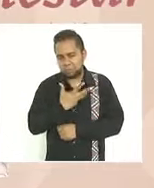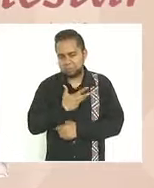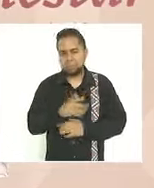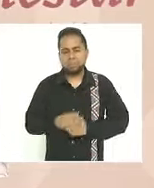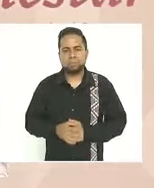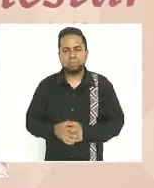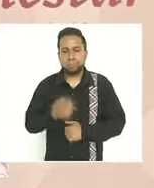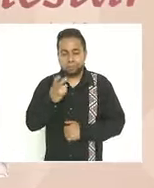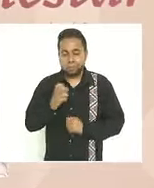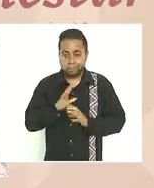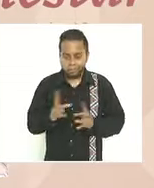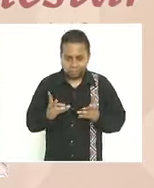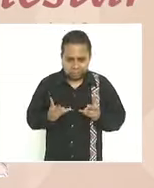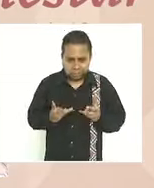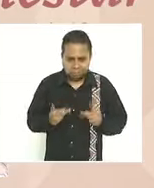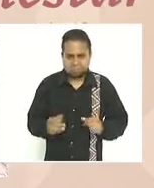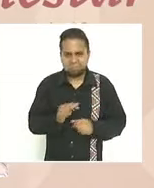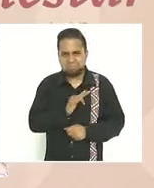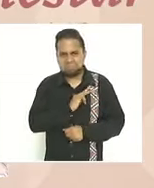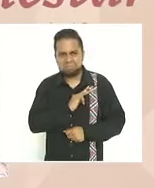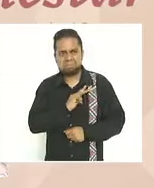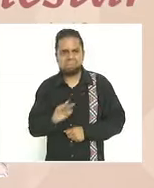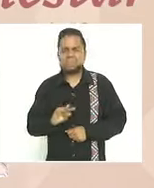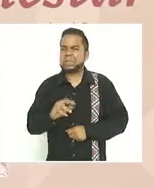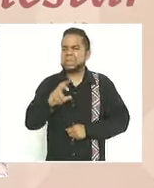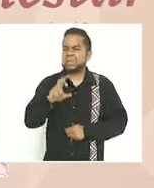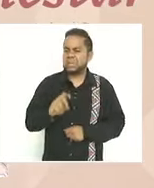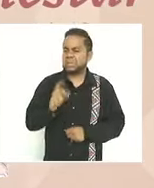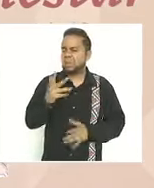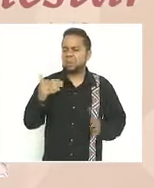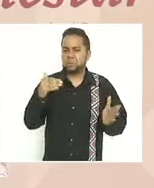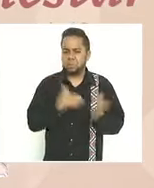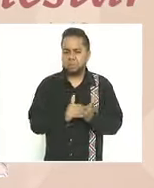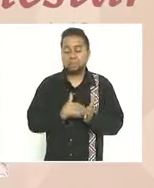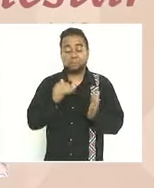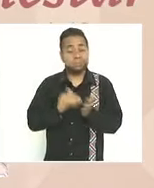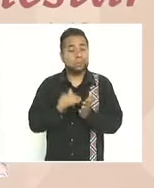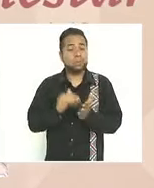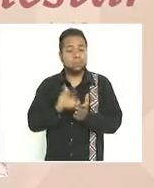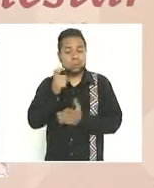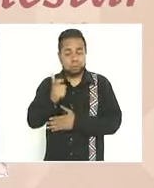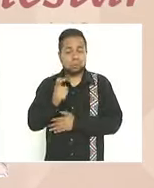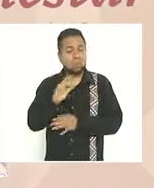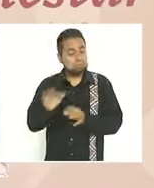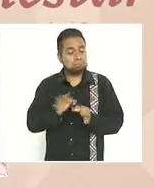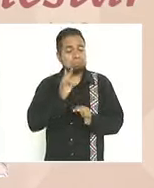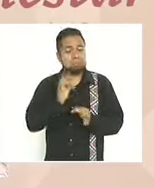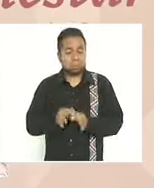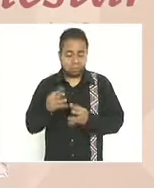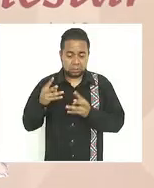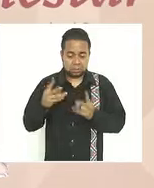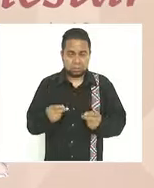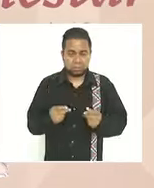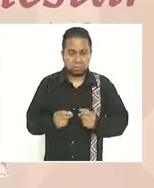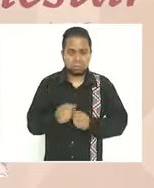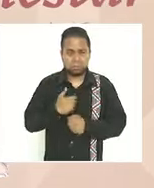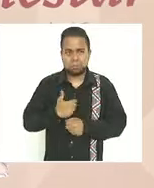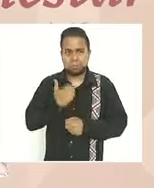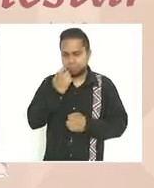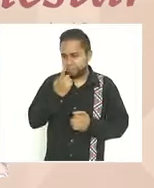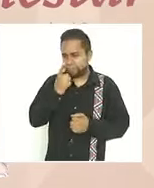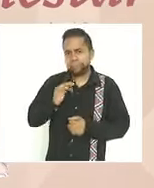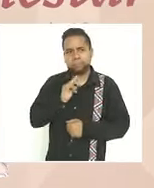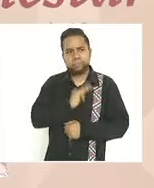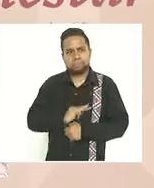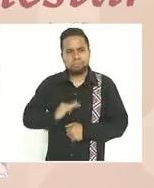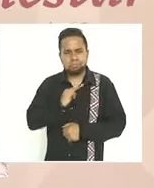se han invertido aproximadamente treinta y ocho mil millones de pesos y quiero felicitar